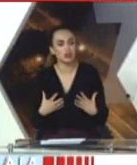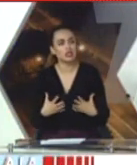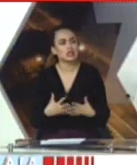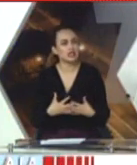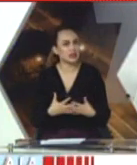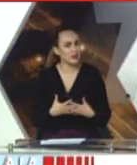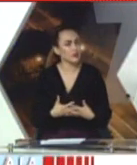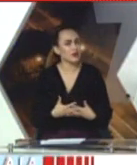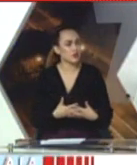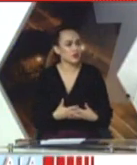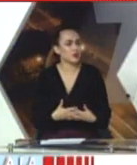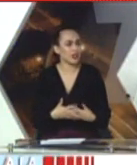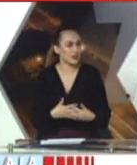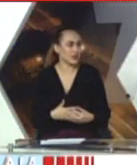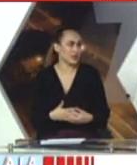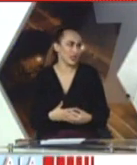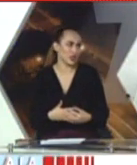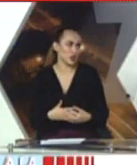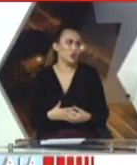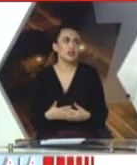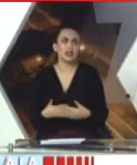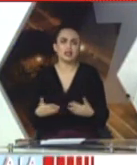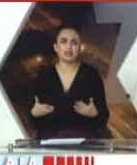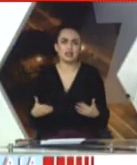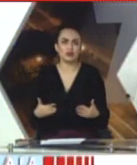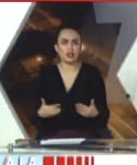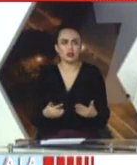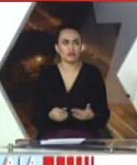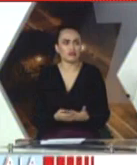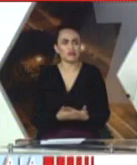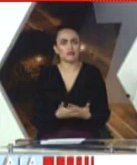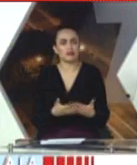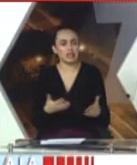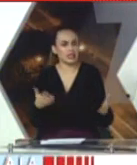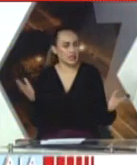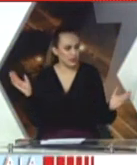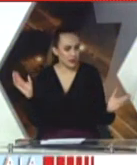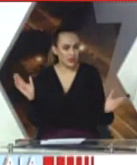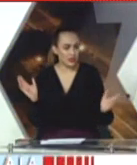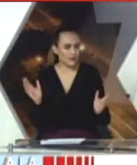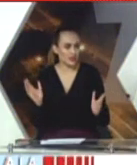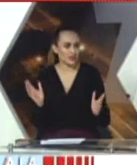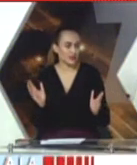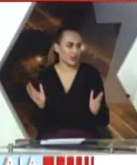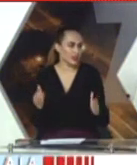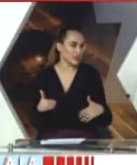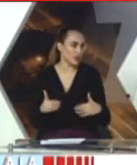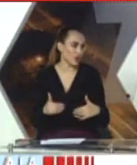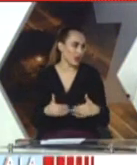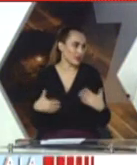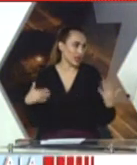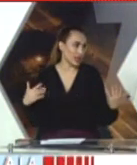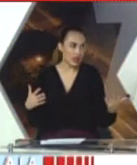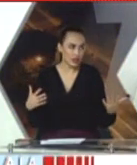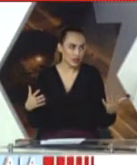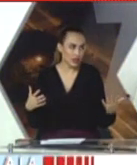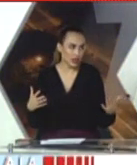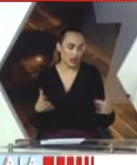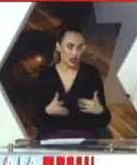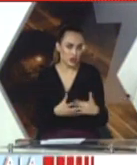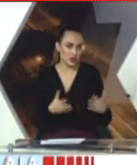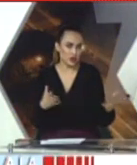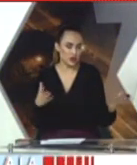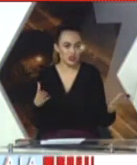prevención y también podemos tomar las medidas, ¿no? Es decir, bueno, ya se permite el fin de semana que se pueda salir